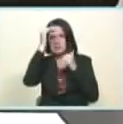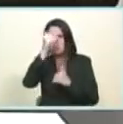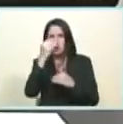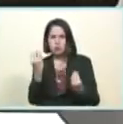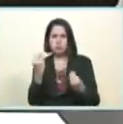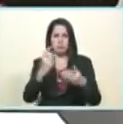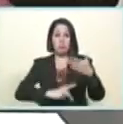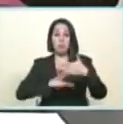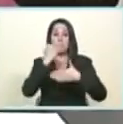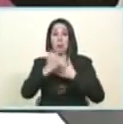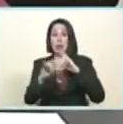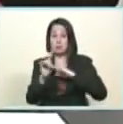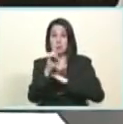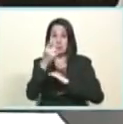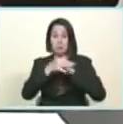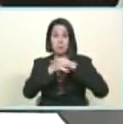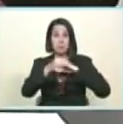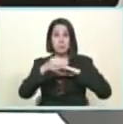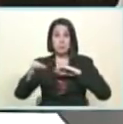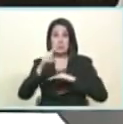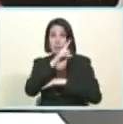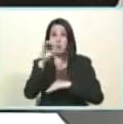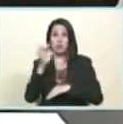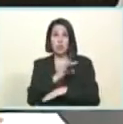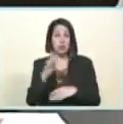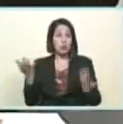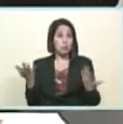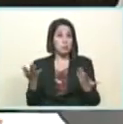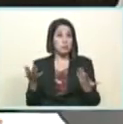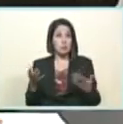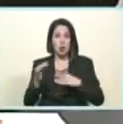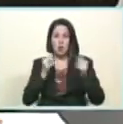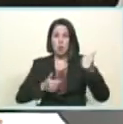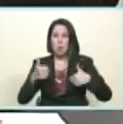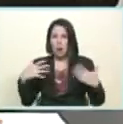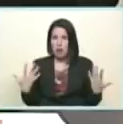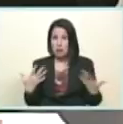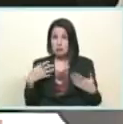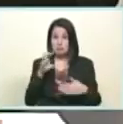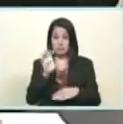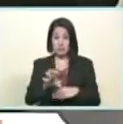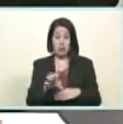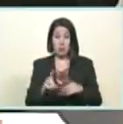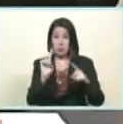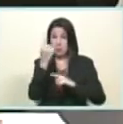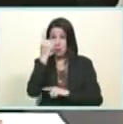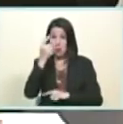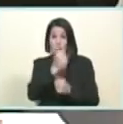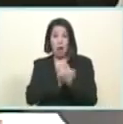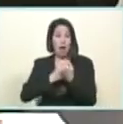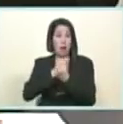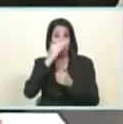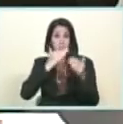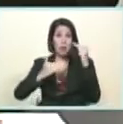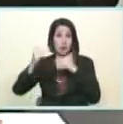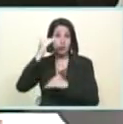cuál va a ser el primer municipio 100% cuál va a ser el primer estado 100% en amor mayor